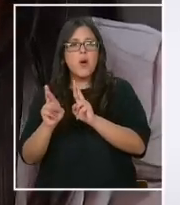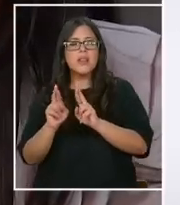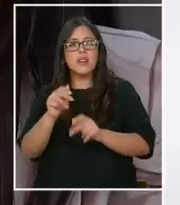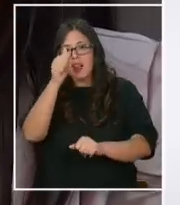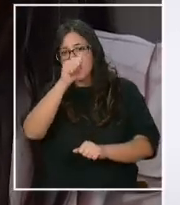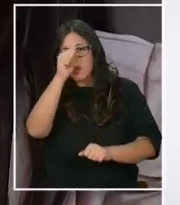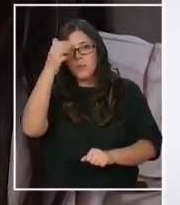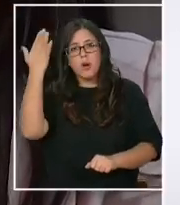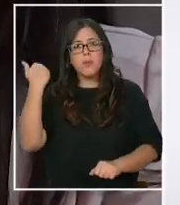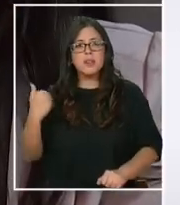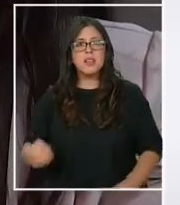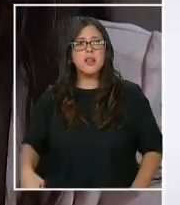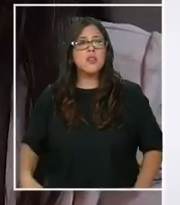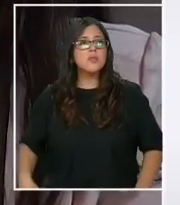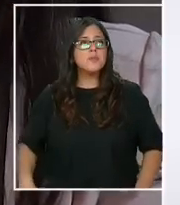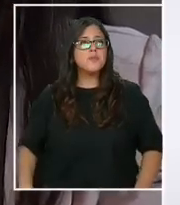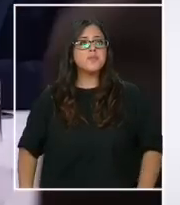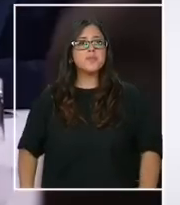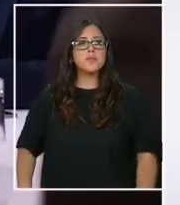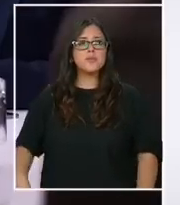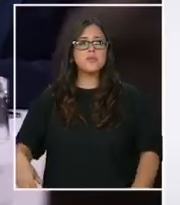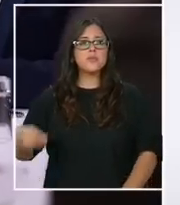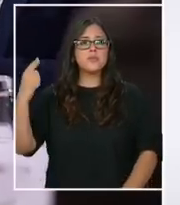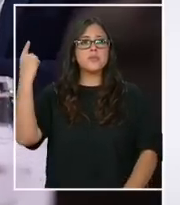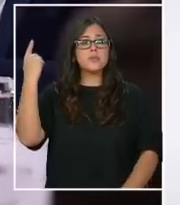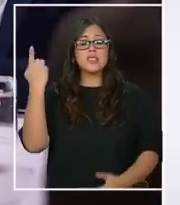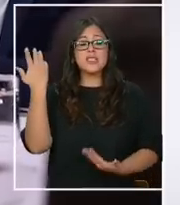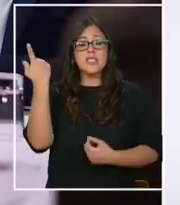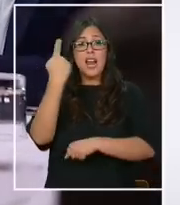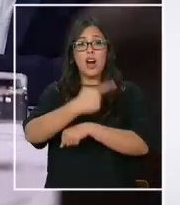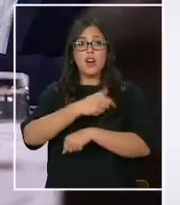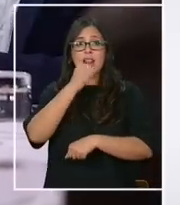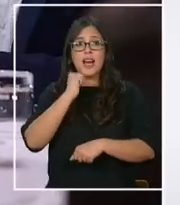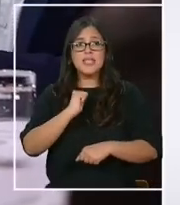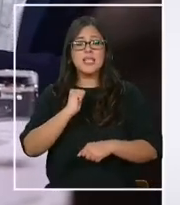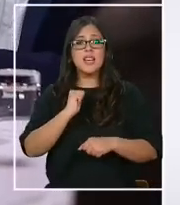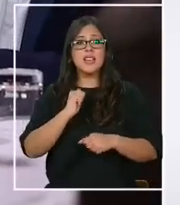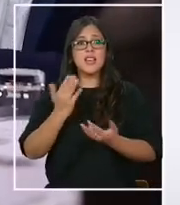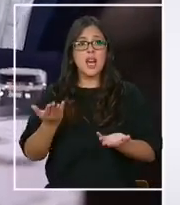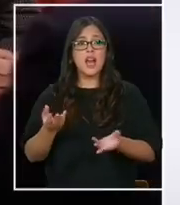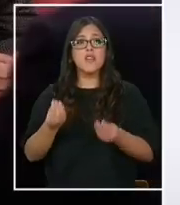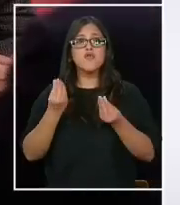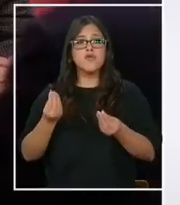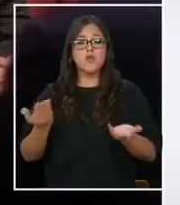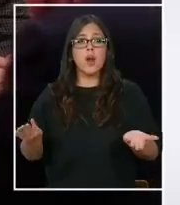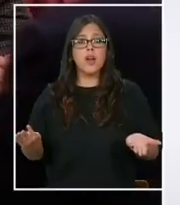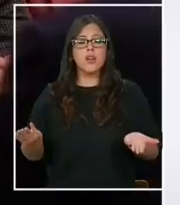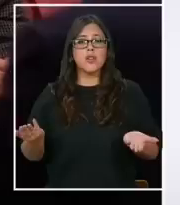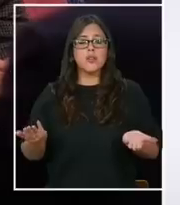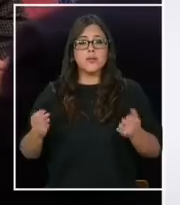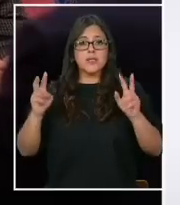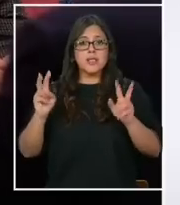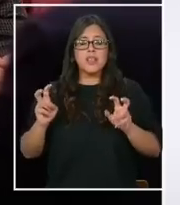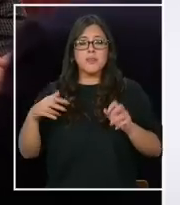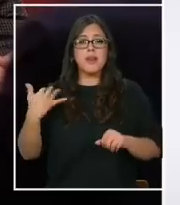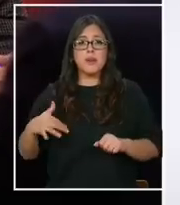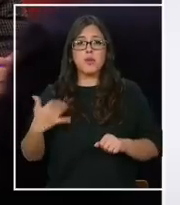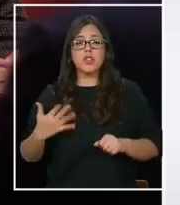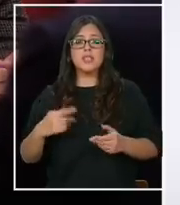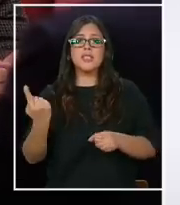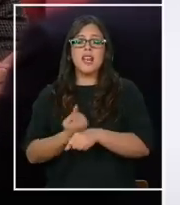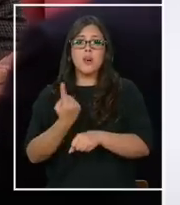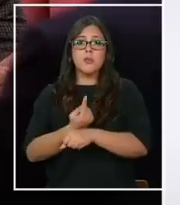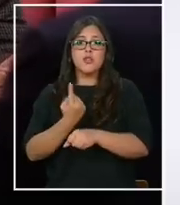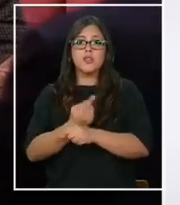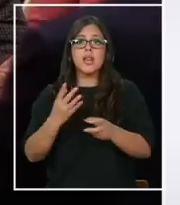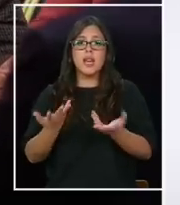jornada que tuvimos ayer en el Congreso Nacional fue una buena señal respecto de la importancia del diálogo